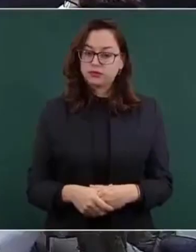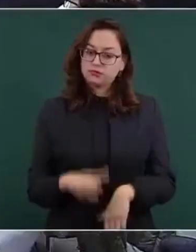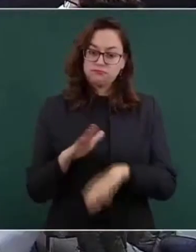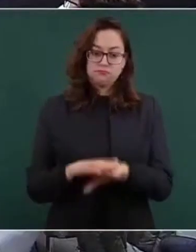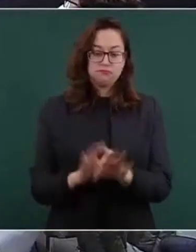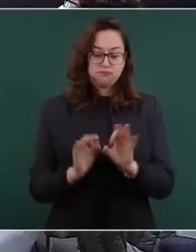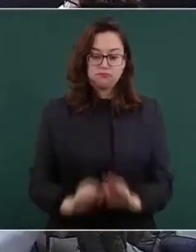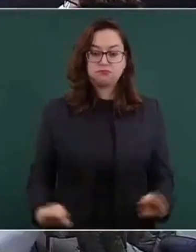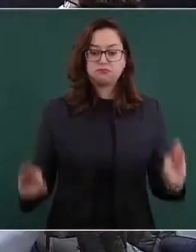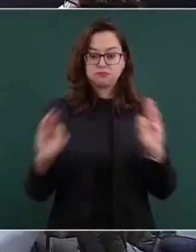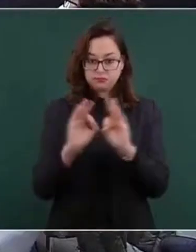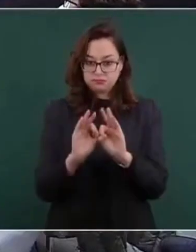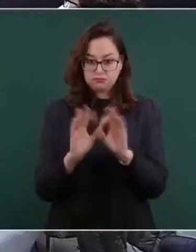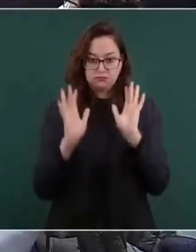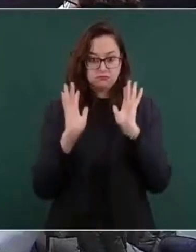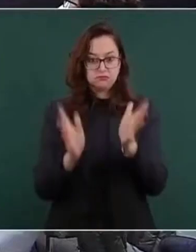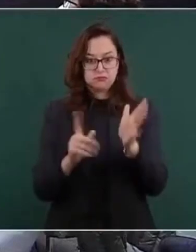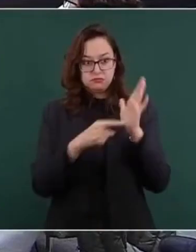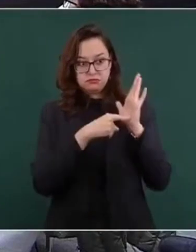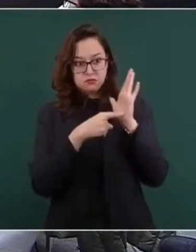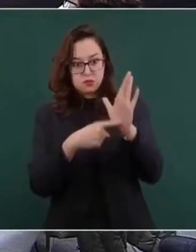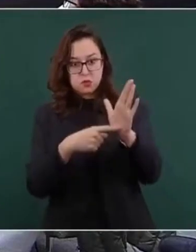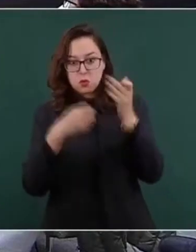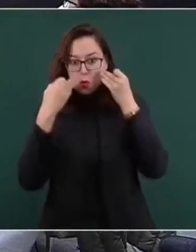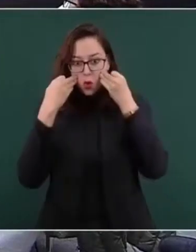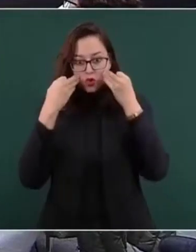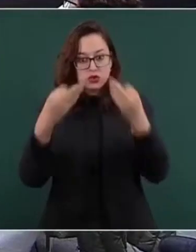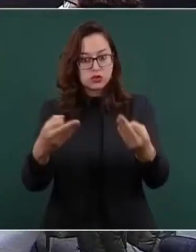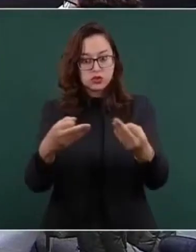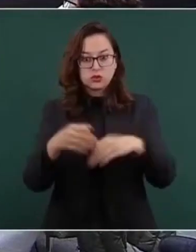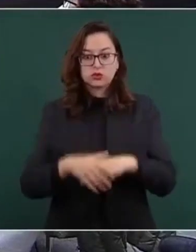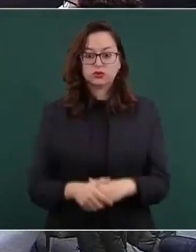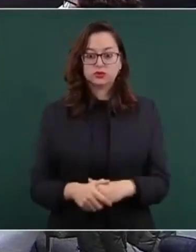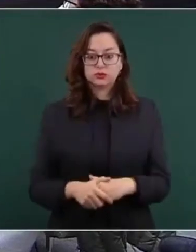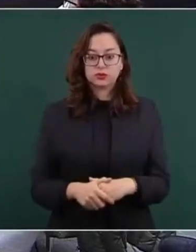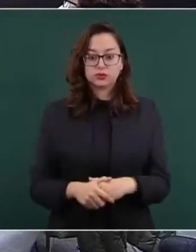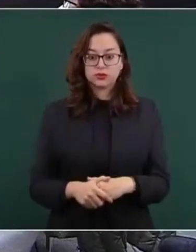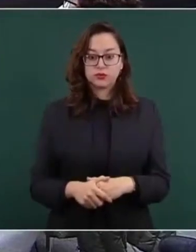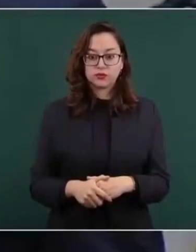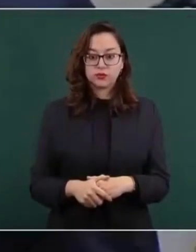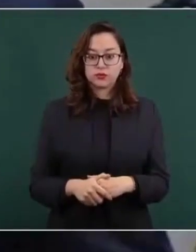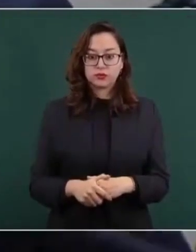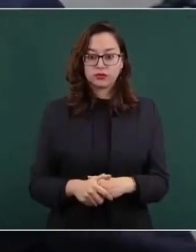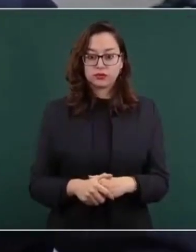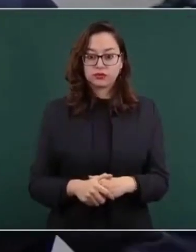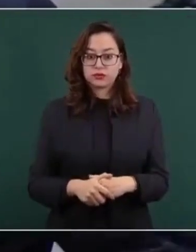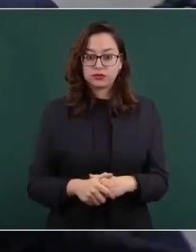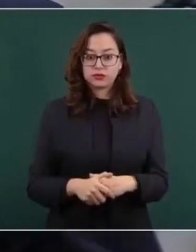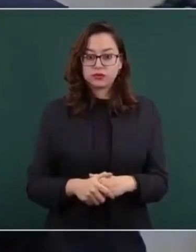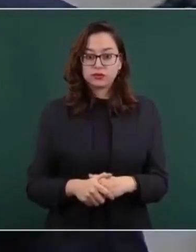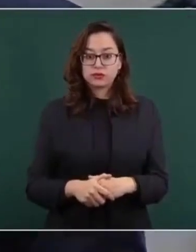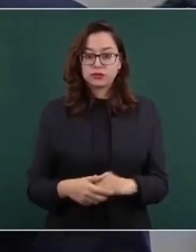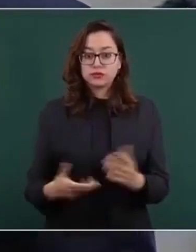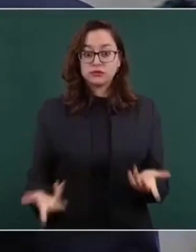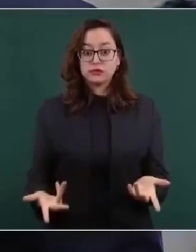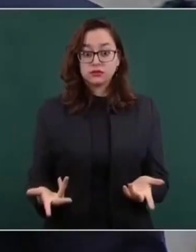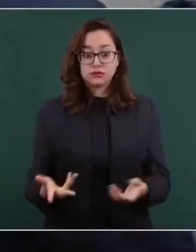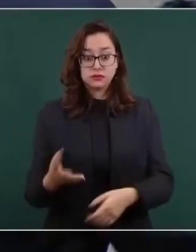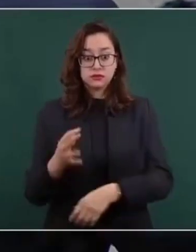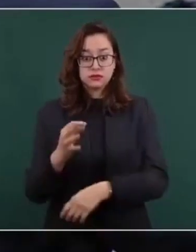Entonces, eso está demostrado, el que la vacuna no sirva